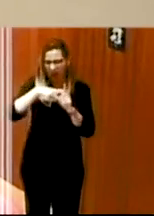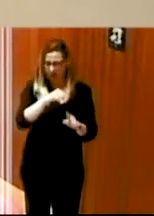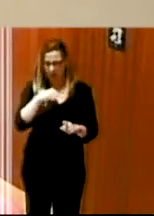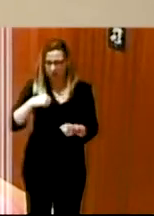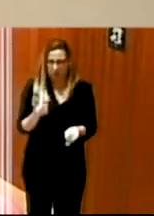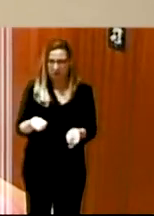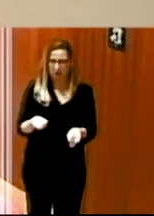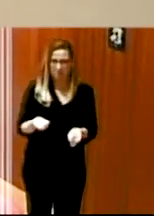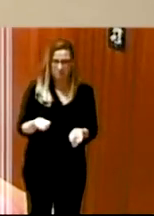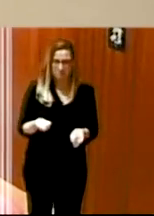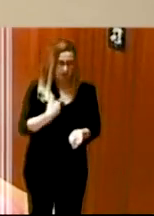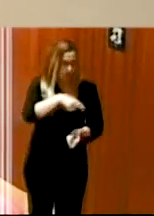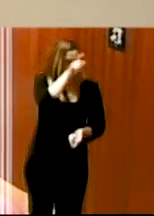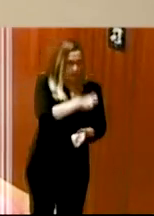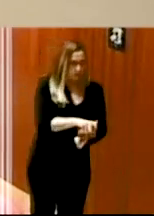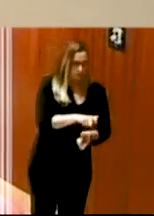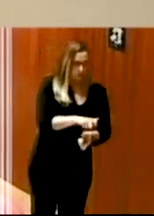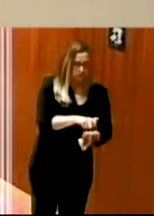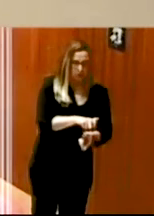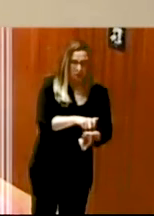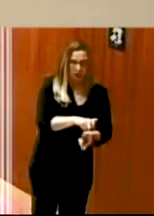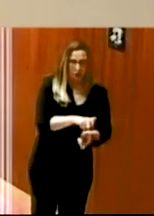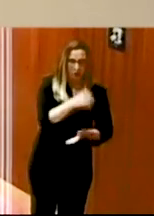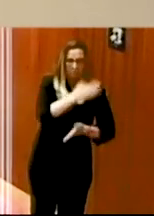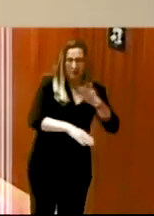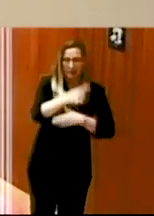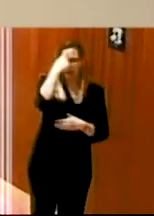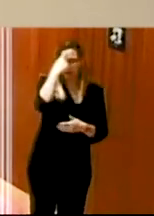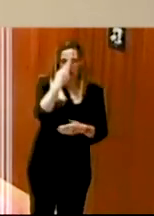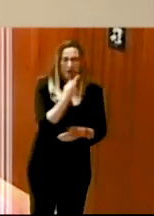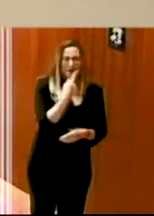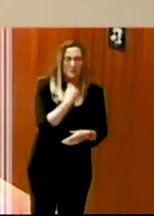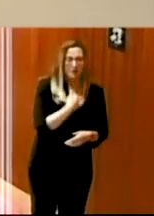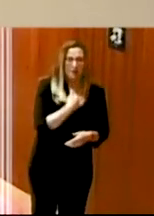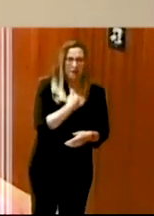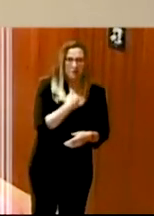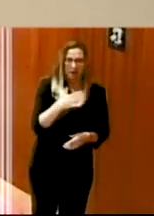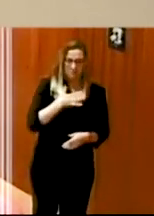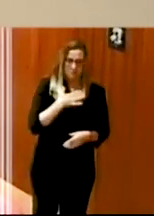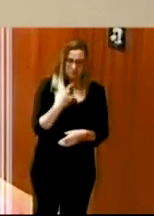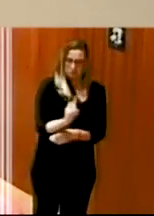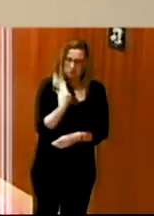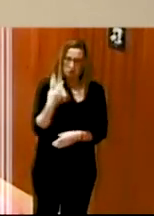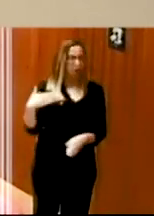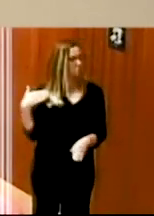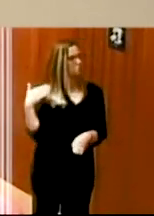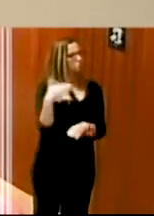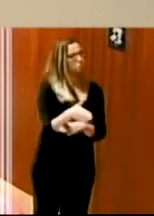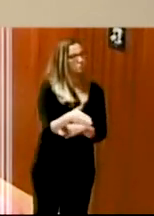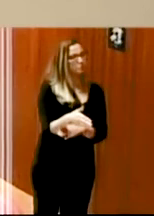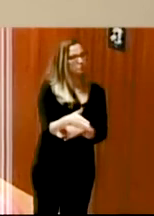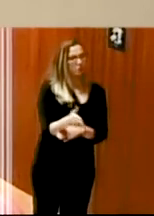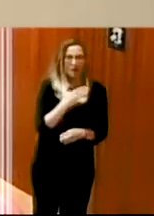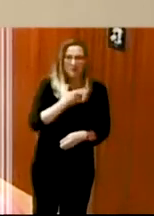sin problema de hecho muchas de ellas decían que les gustaba ir solas incluso si no encontraban a alguien cuando les